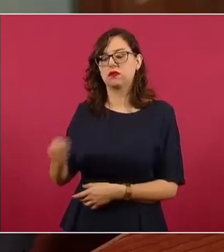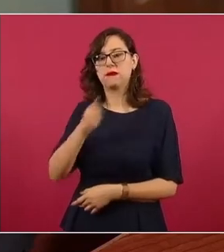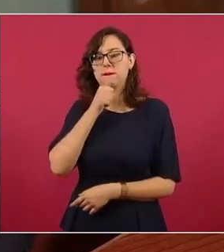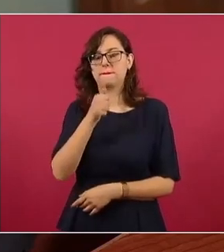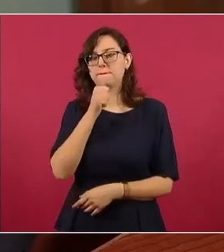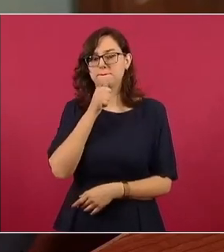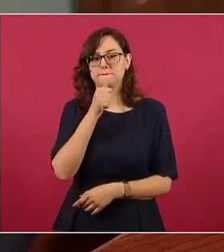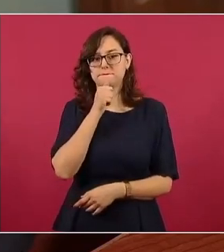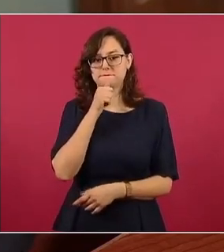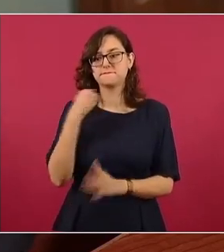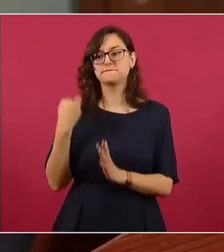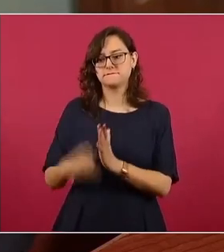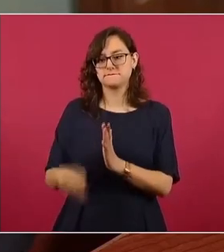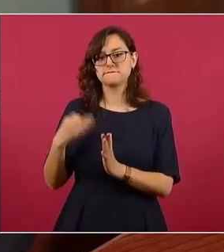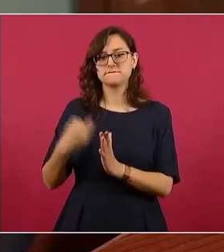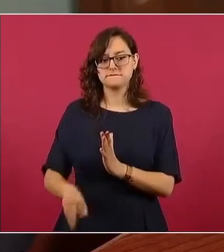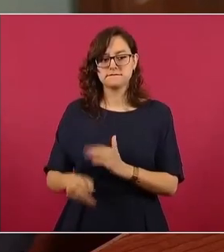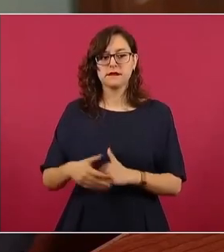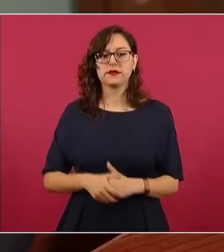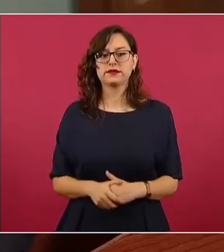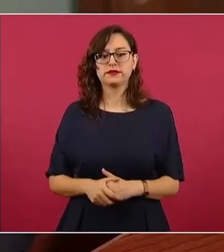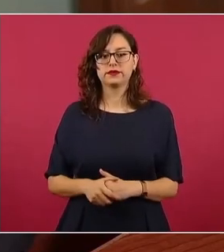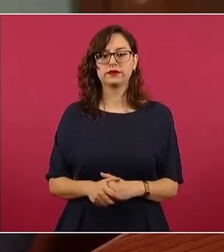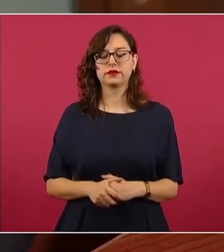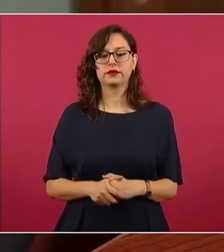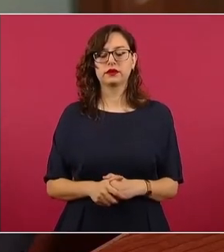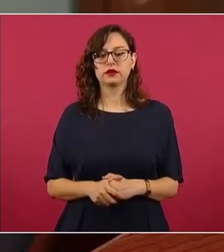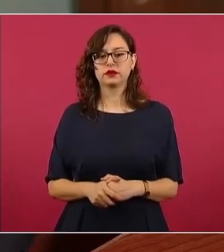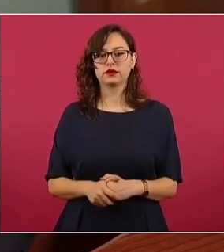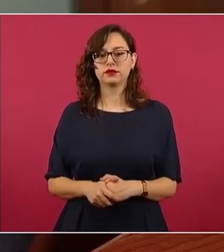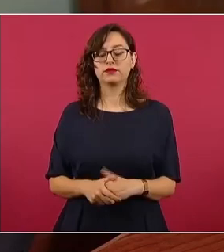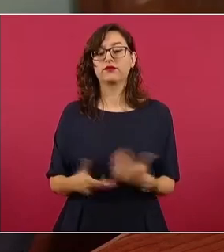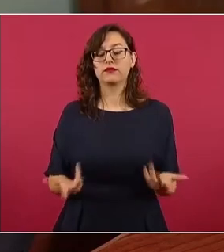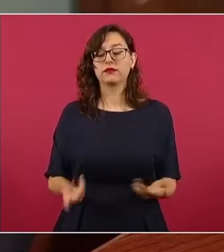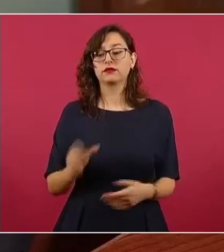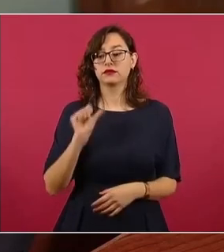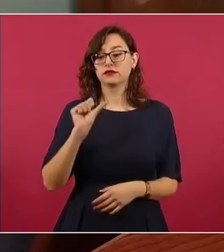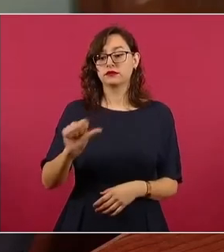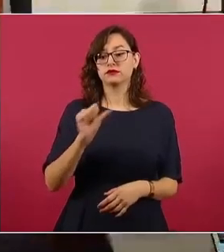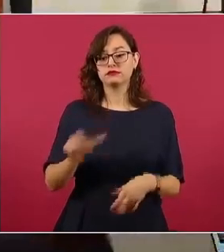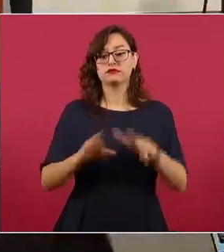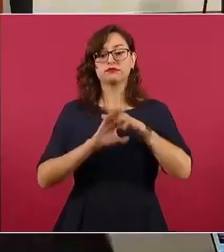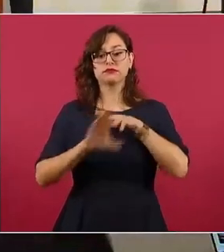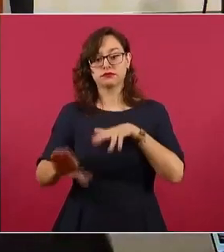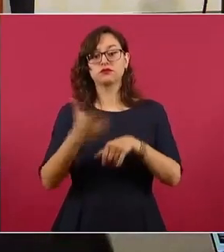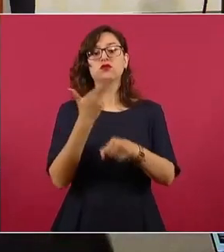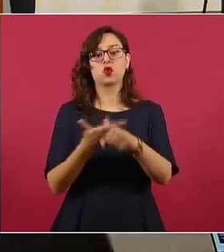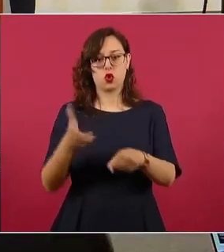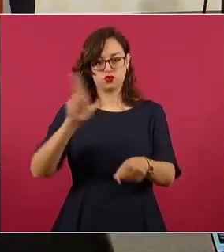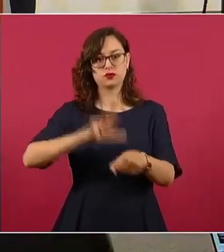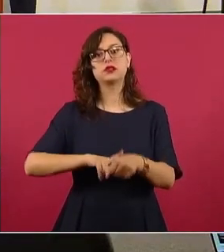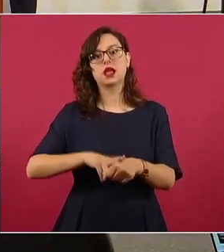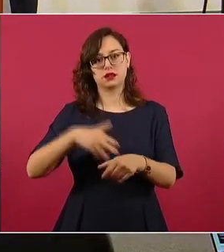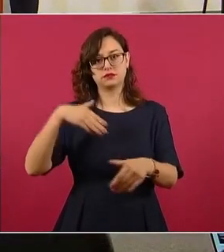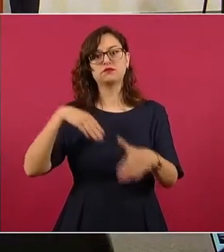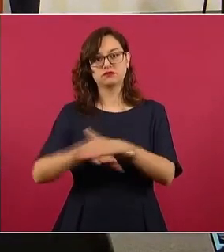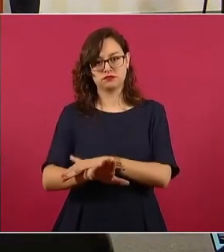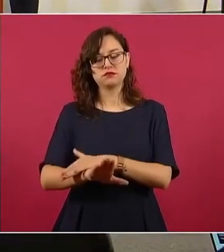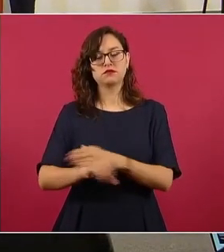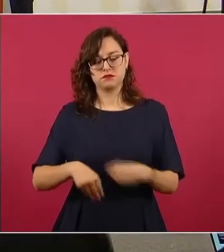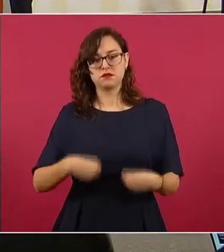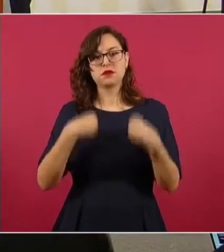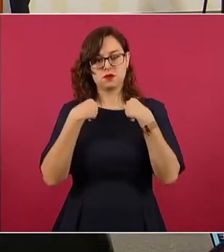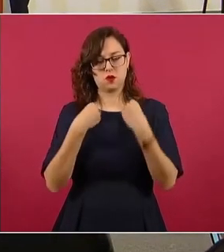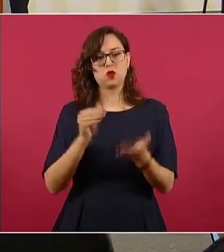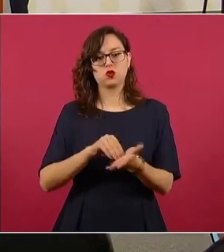Asimismo, 16 migrantes permanecen en seis hospitales de la zona y entre los heridos aún